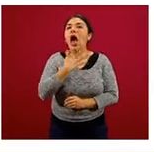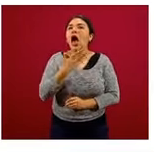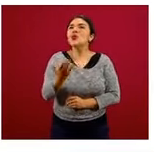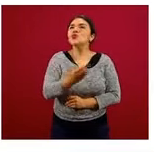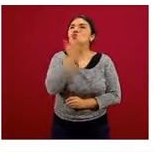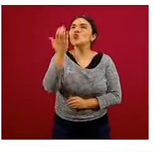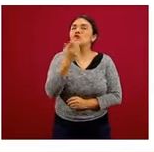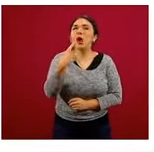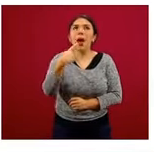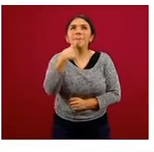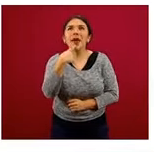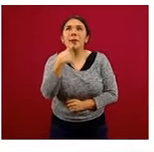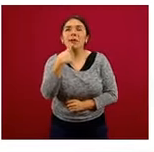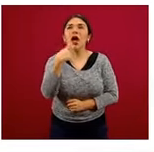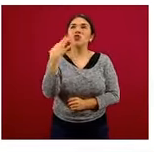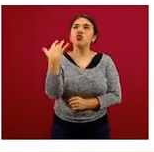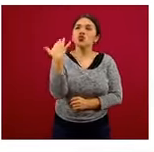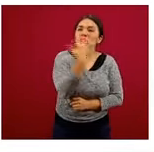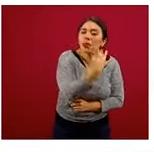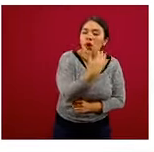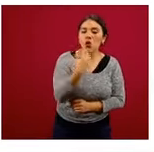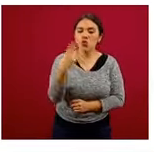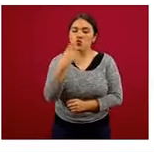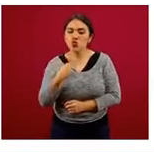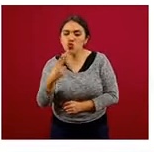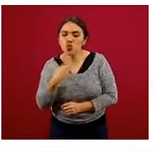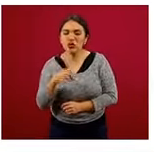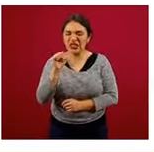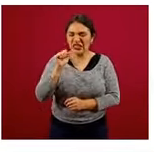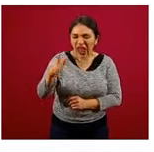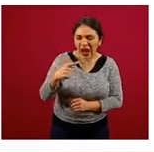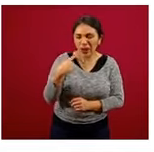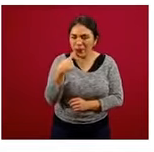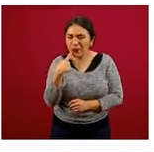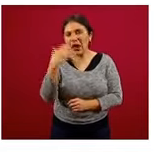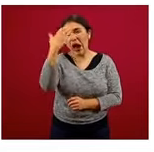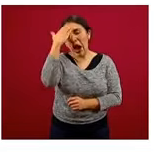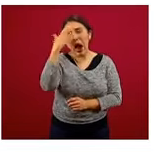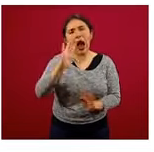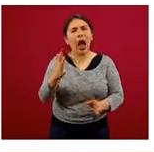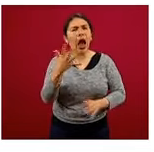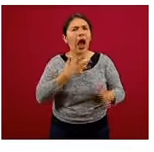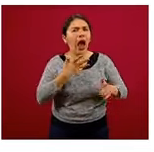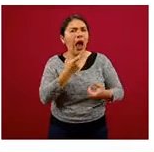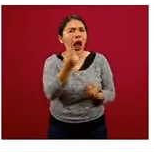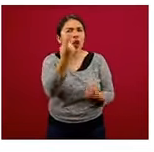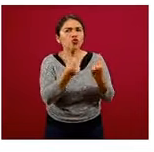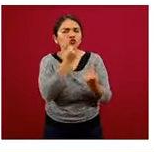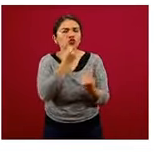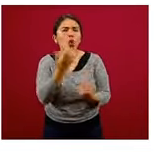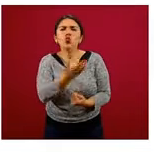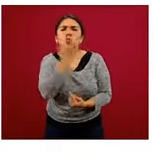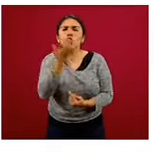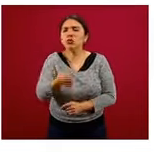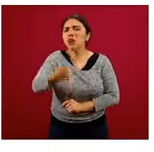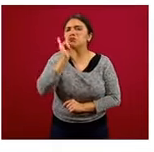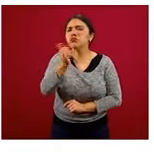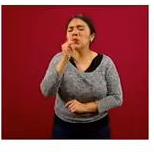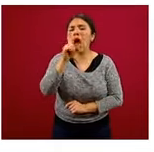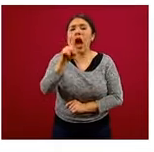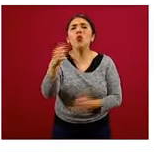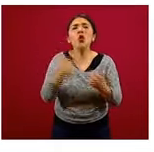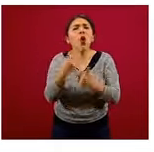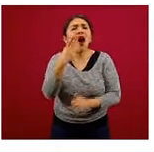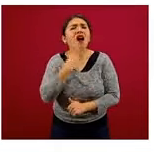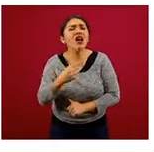habituación a los sabores dulces, salados, condimentados. Hay niños que se acostumbran a hidratarse con bebidas